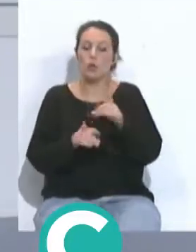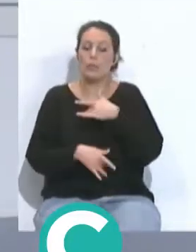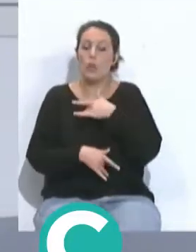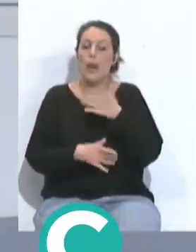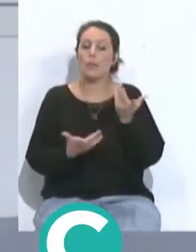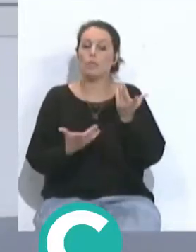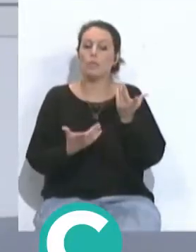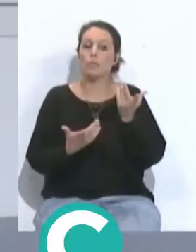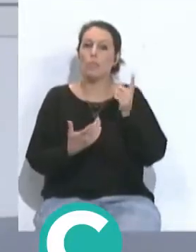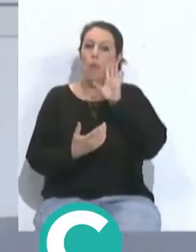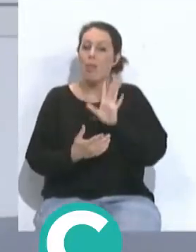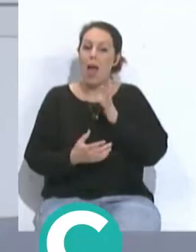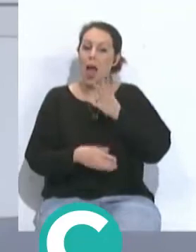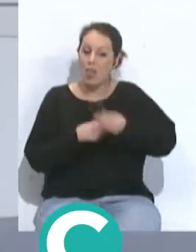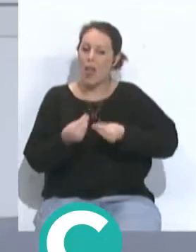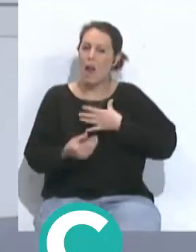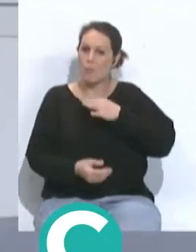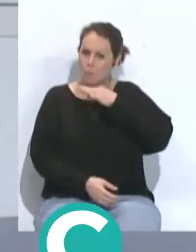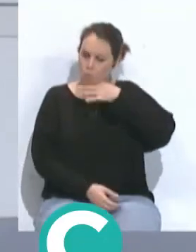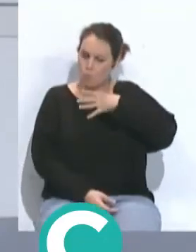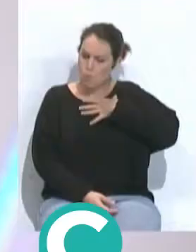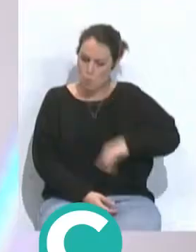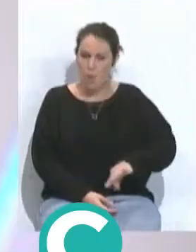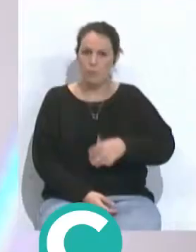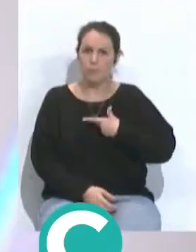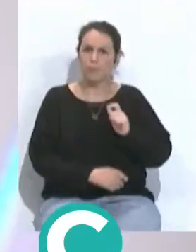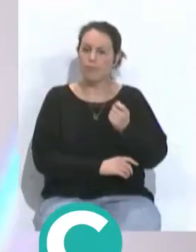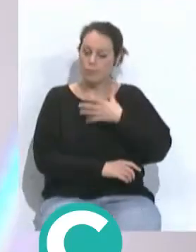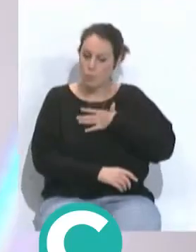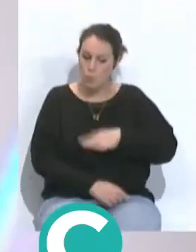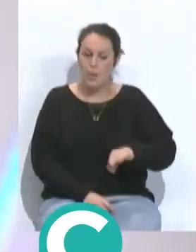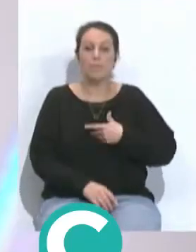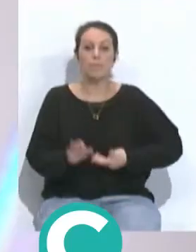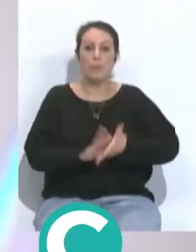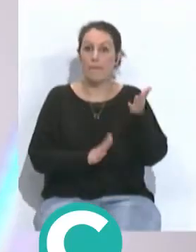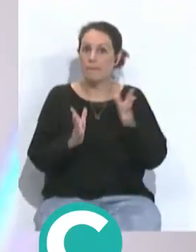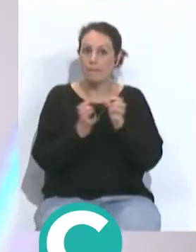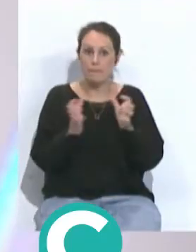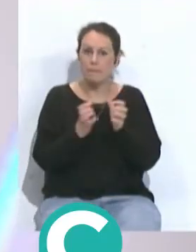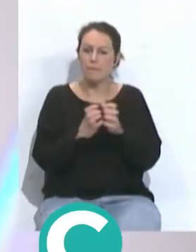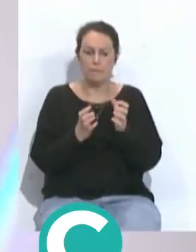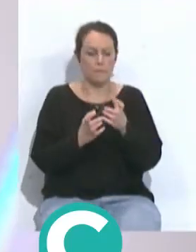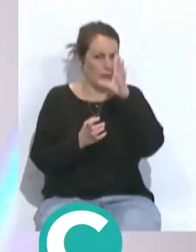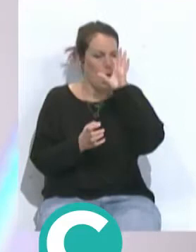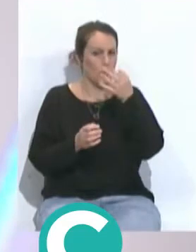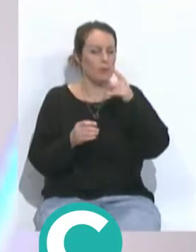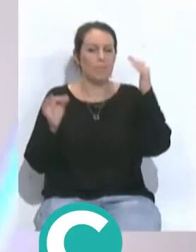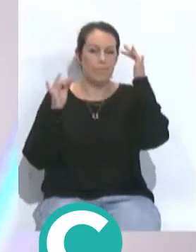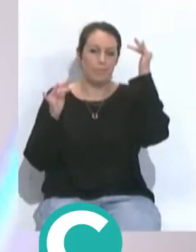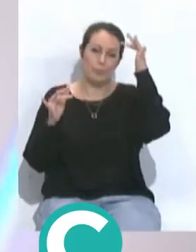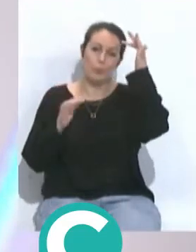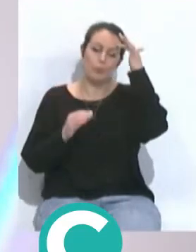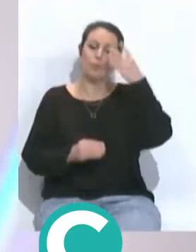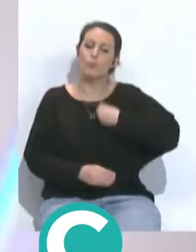de decir, podemos hacer algo, podemos ganar. Yo creo que vamos ahí con muchísimas ganas y sobre todo con mucha ilusión que es que está